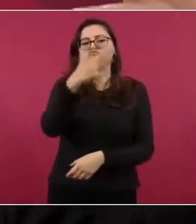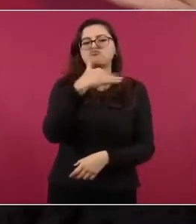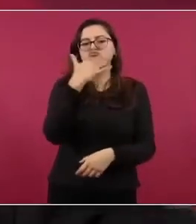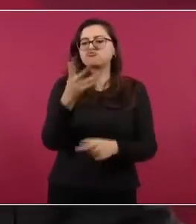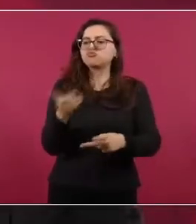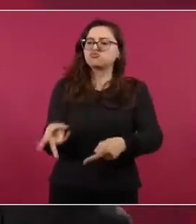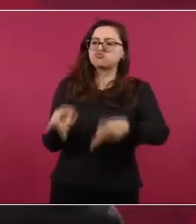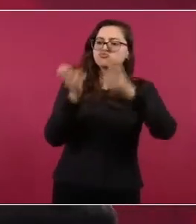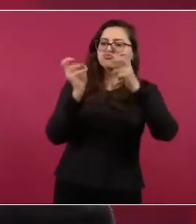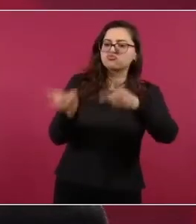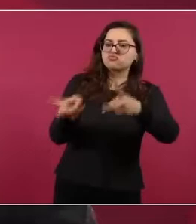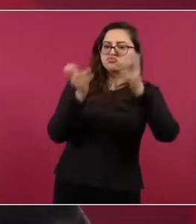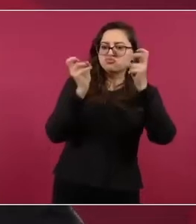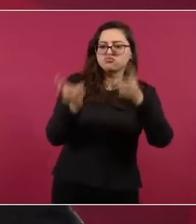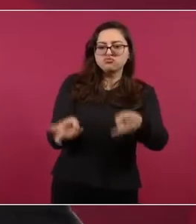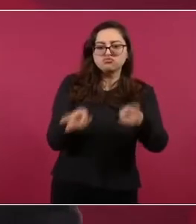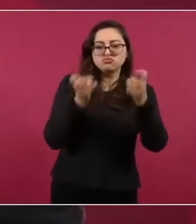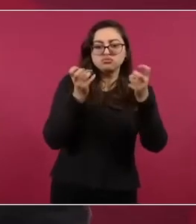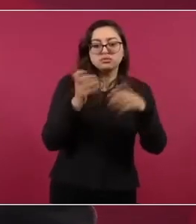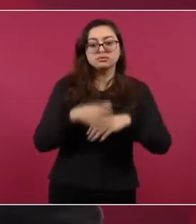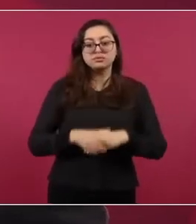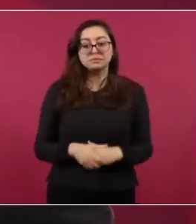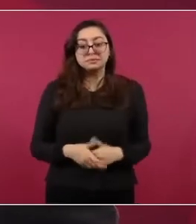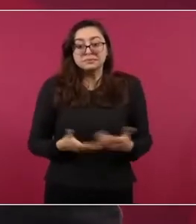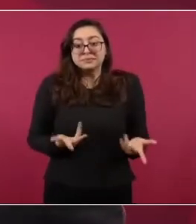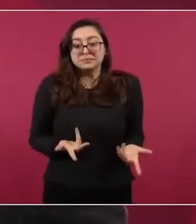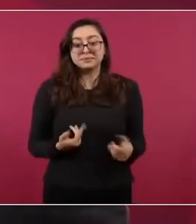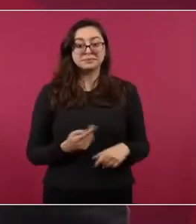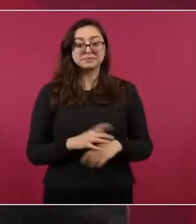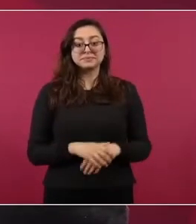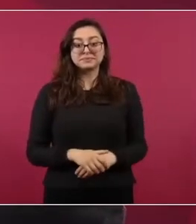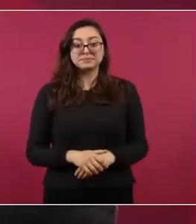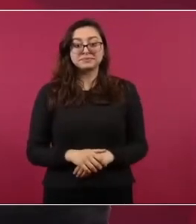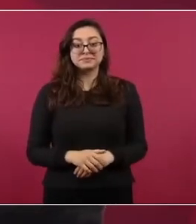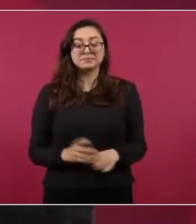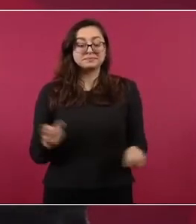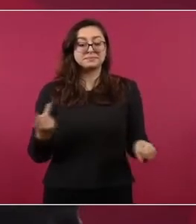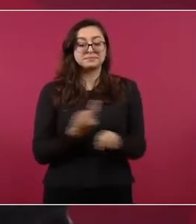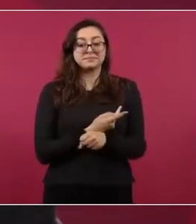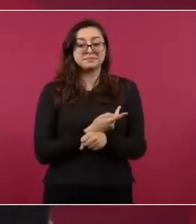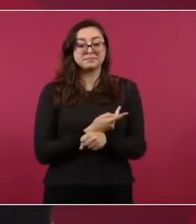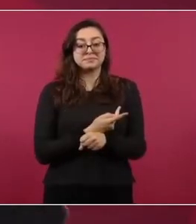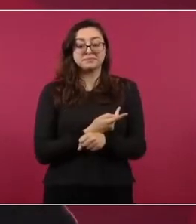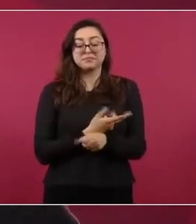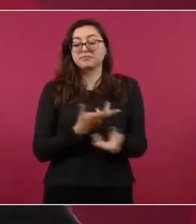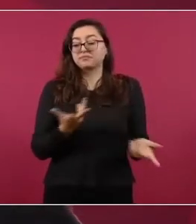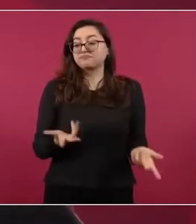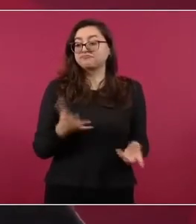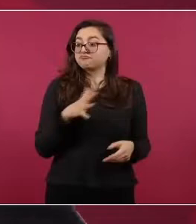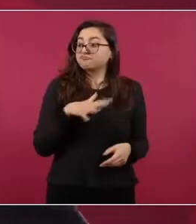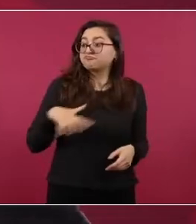injusticias, hacen muy difícil